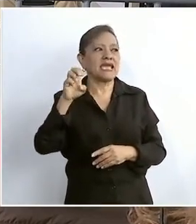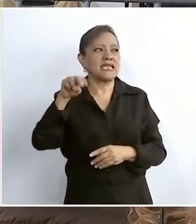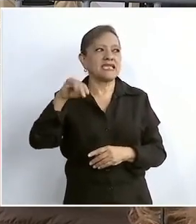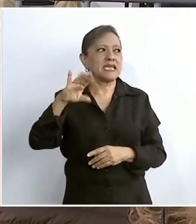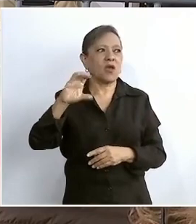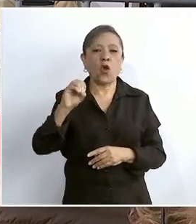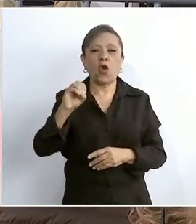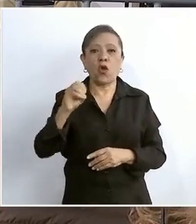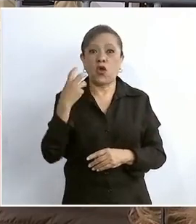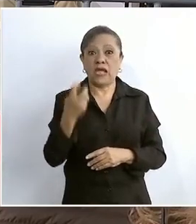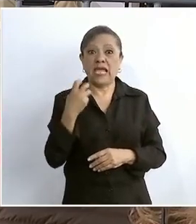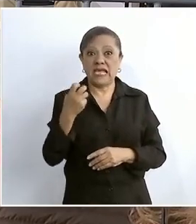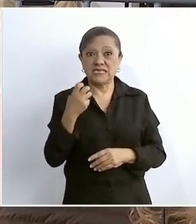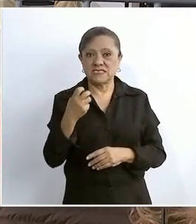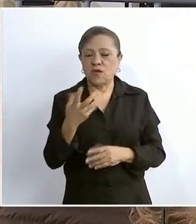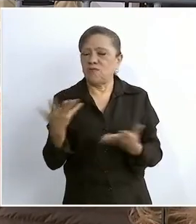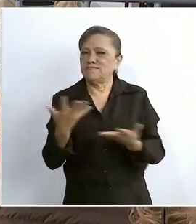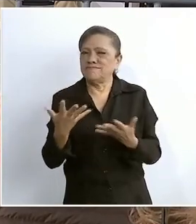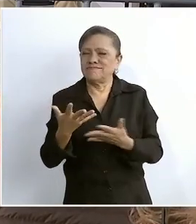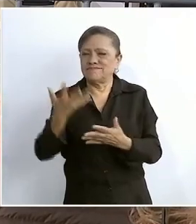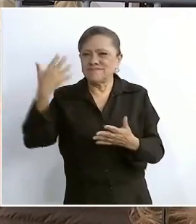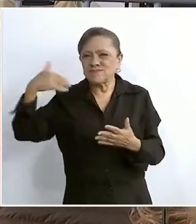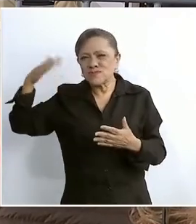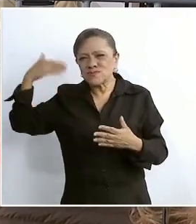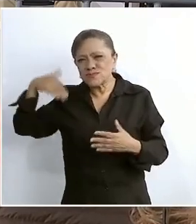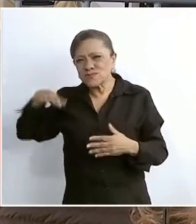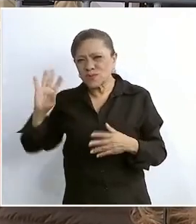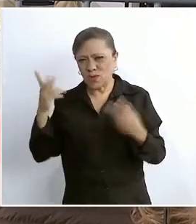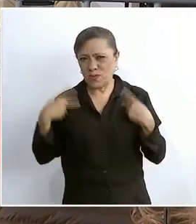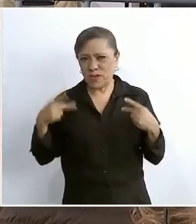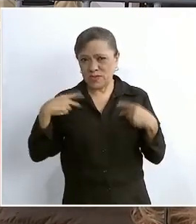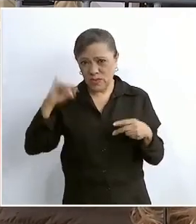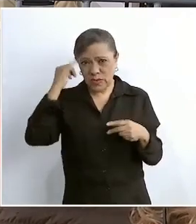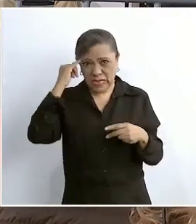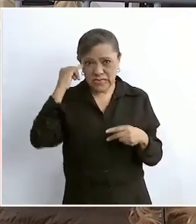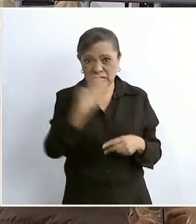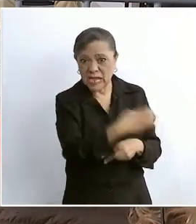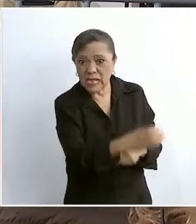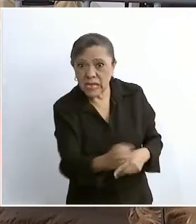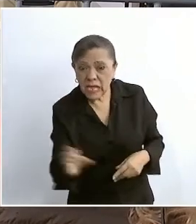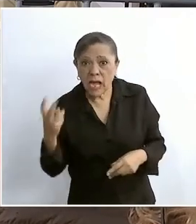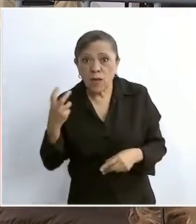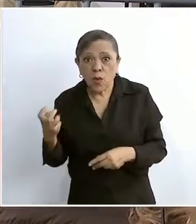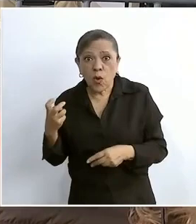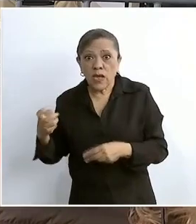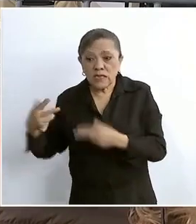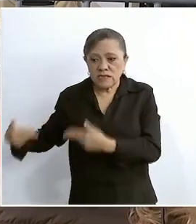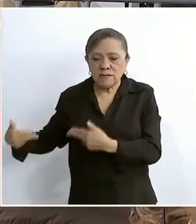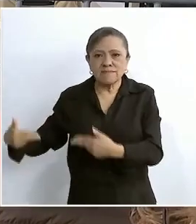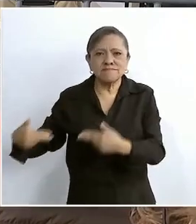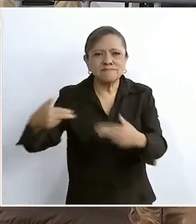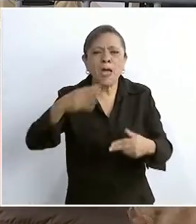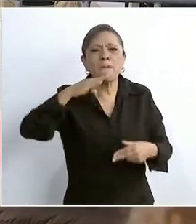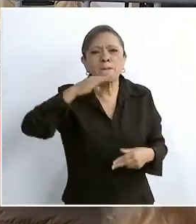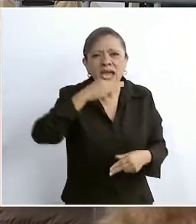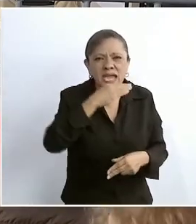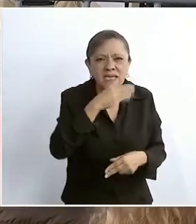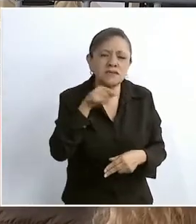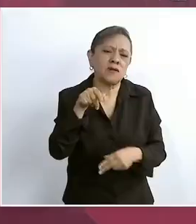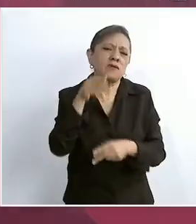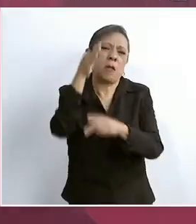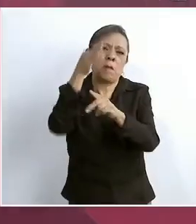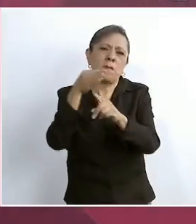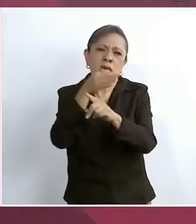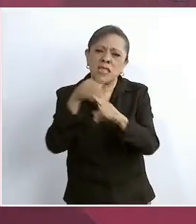creadores, nuestros antepasados del maíz, que es una planta bendita, que